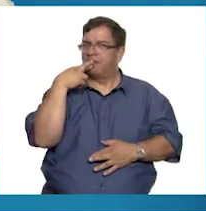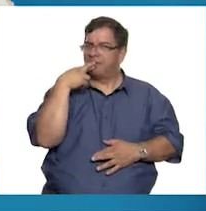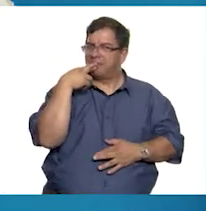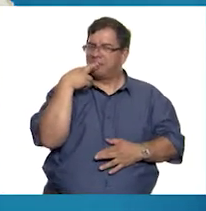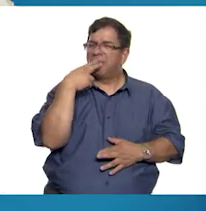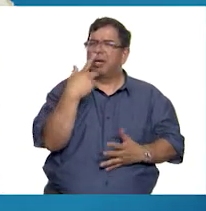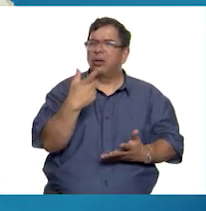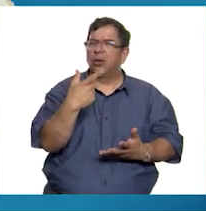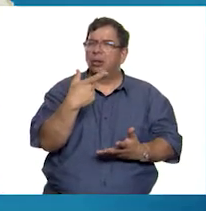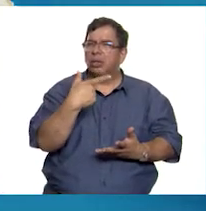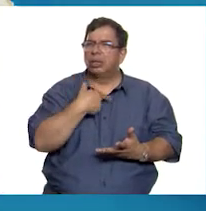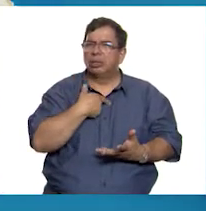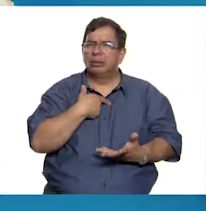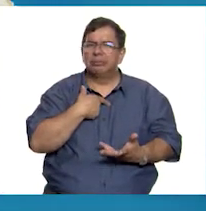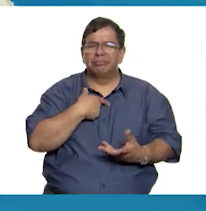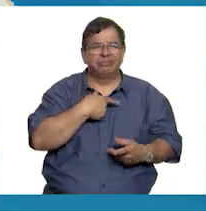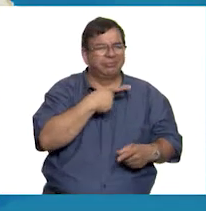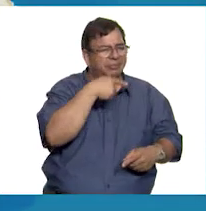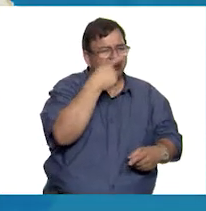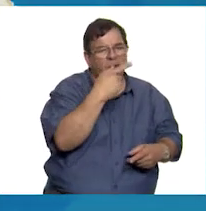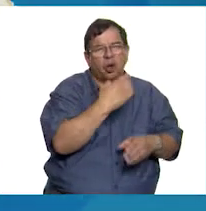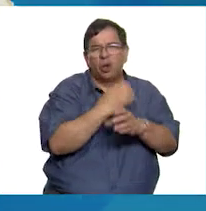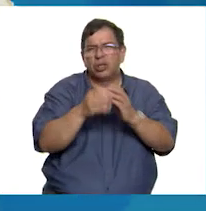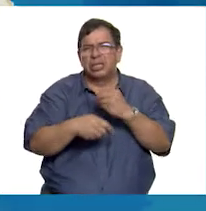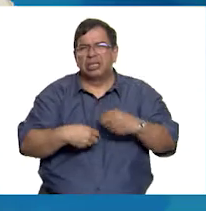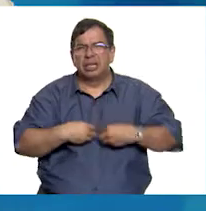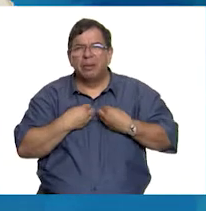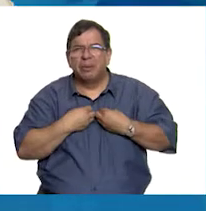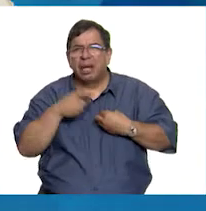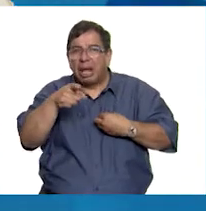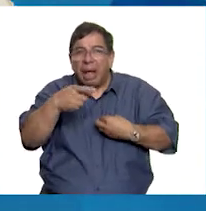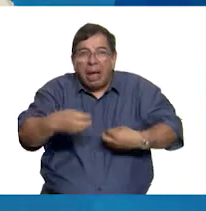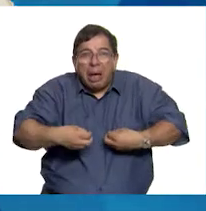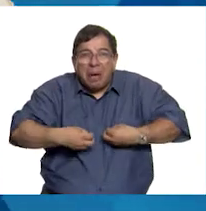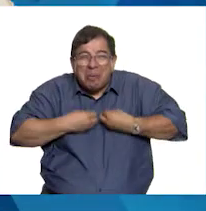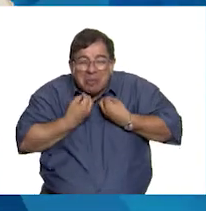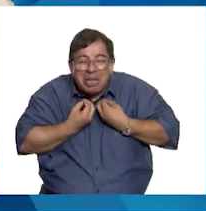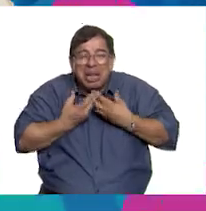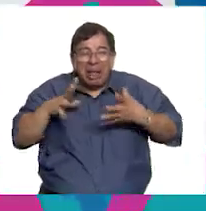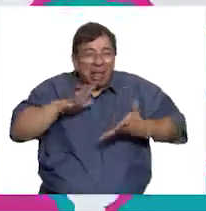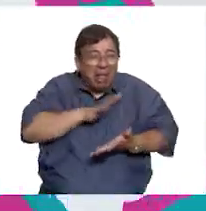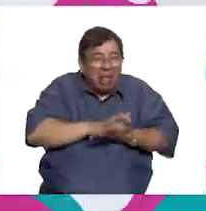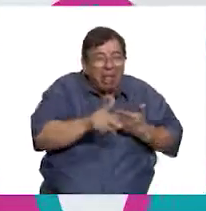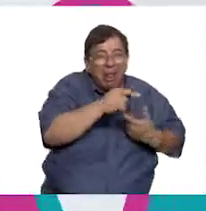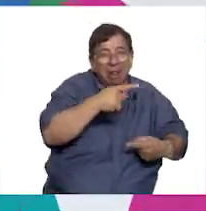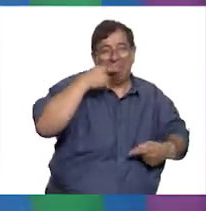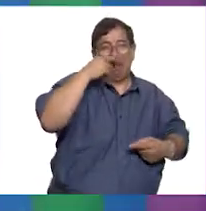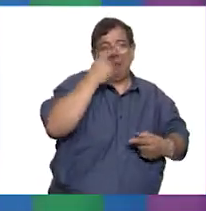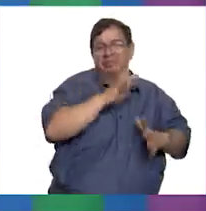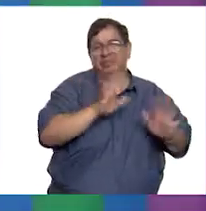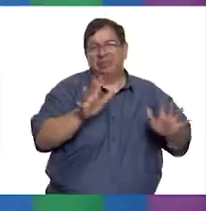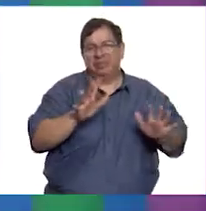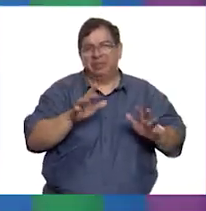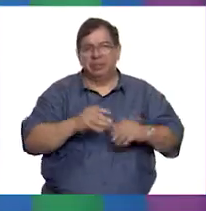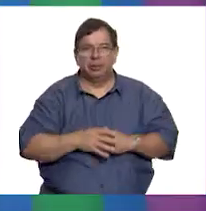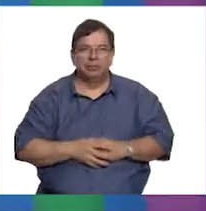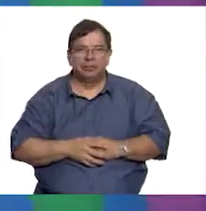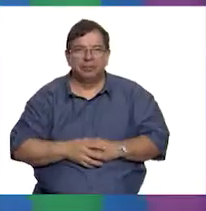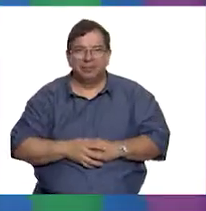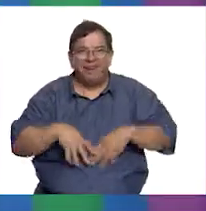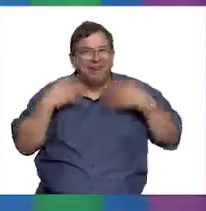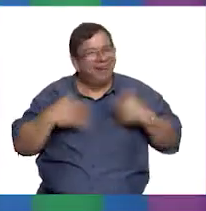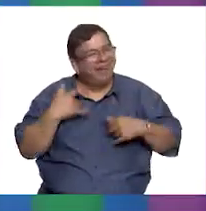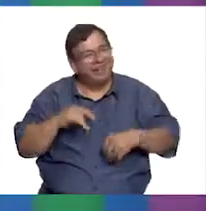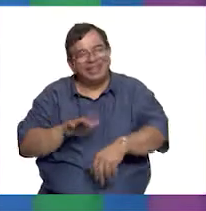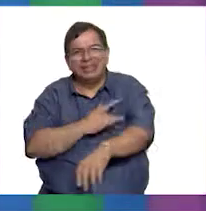verdades consumir vanidades de la vida que consumir la vida en vanidades. ¡Uy! Hasta me puse chinita. No